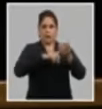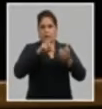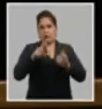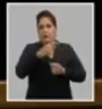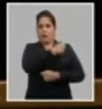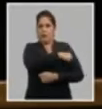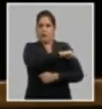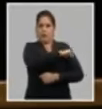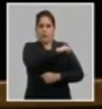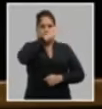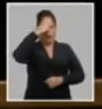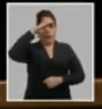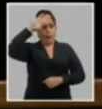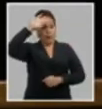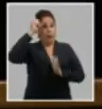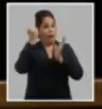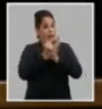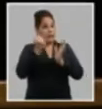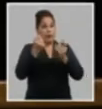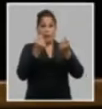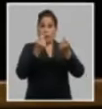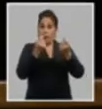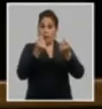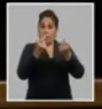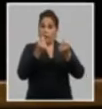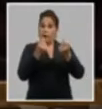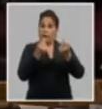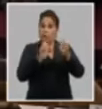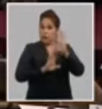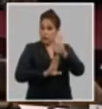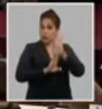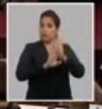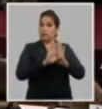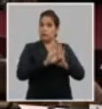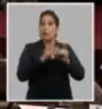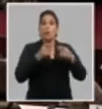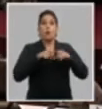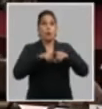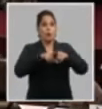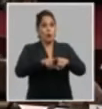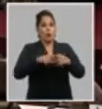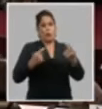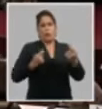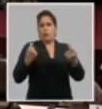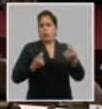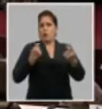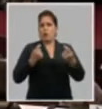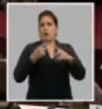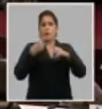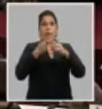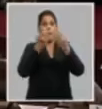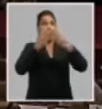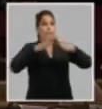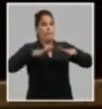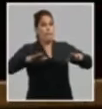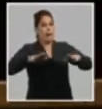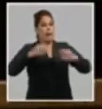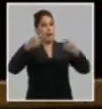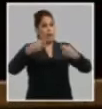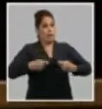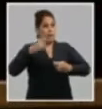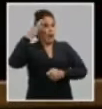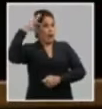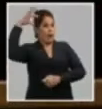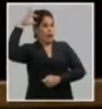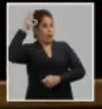También ratifica que el desarrollo de la economía nacional de conjunto con la lucha por la paz y la firmeza ideológica